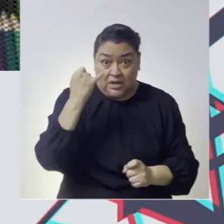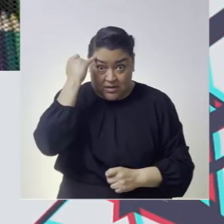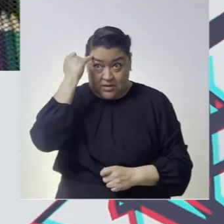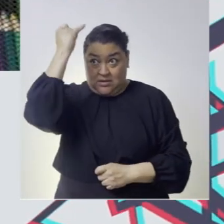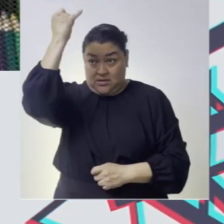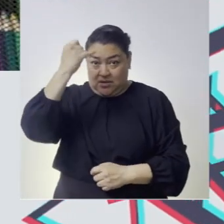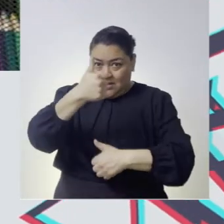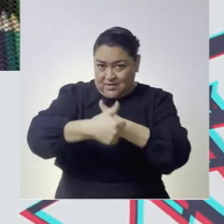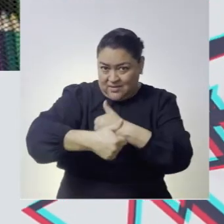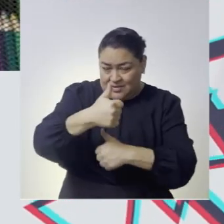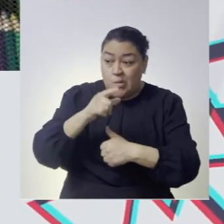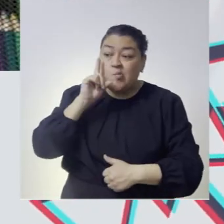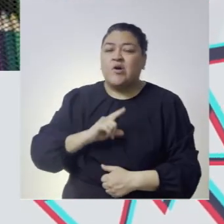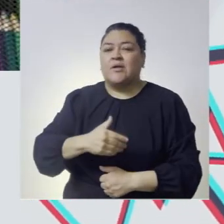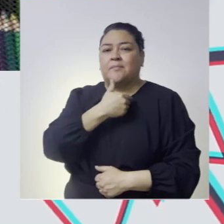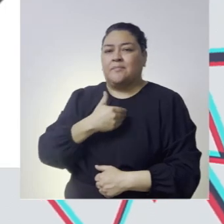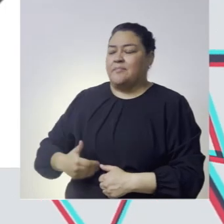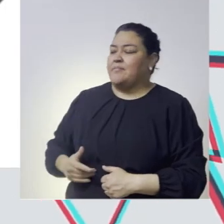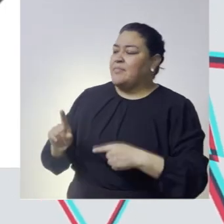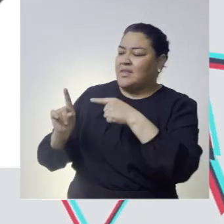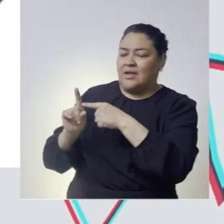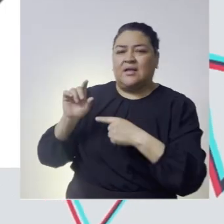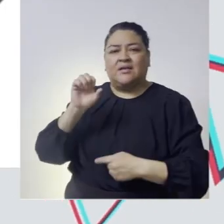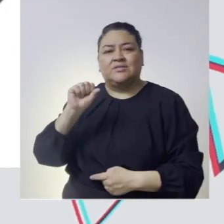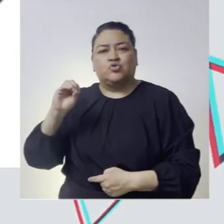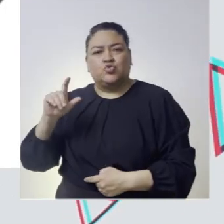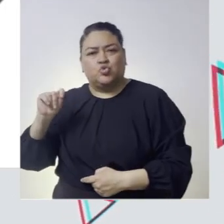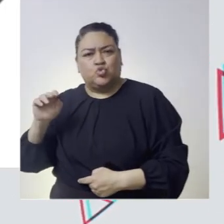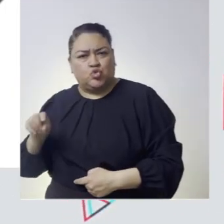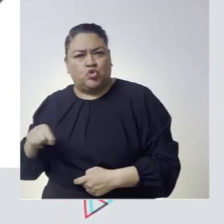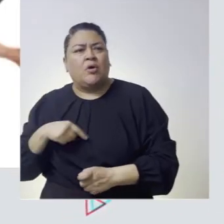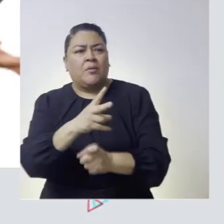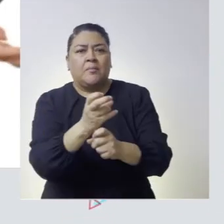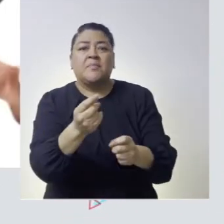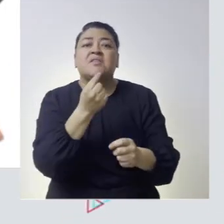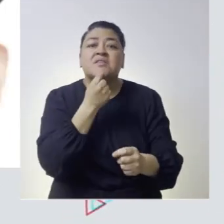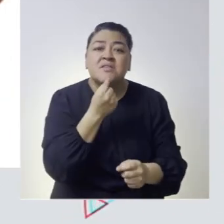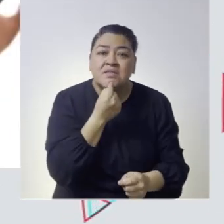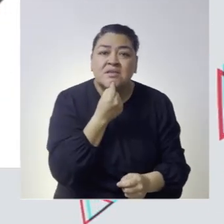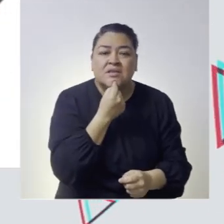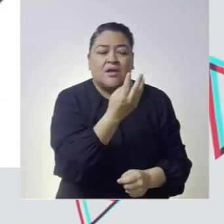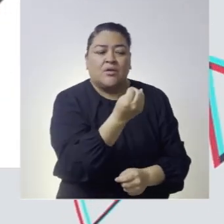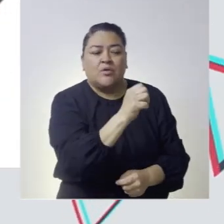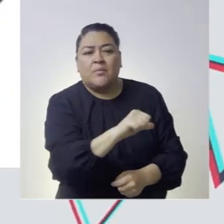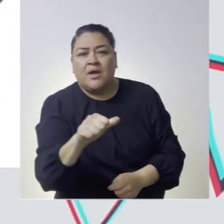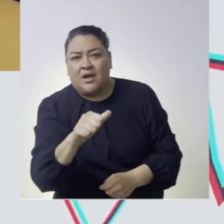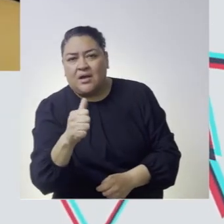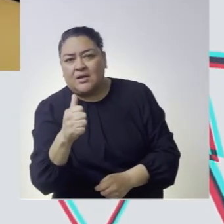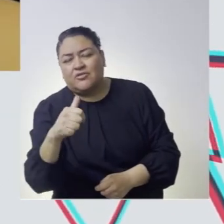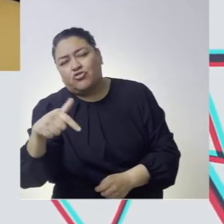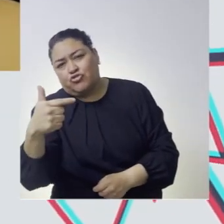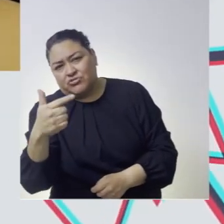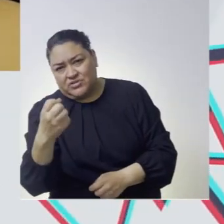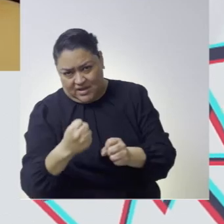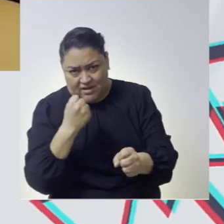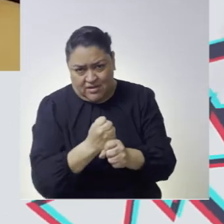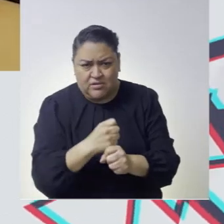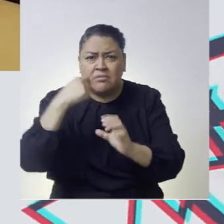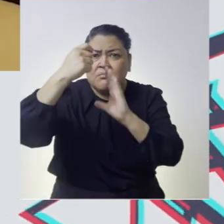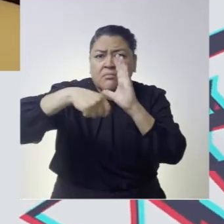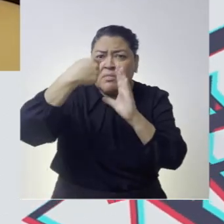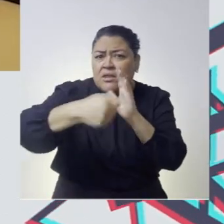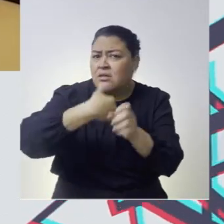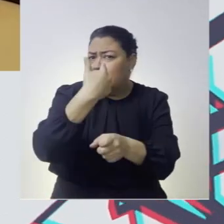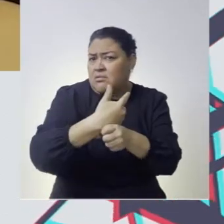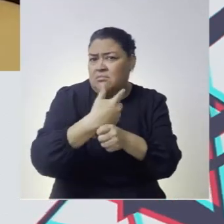conceptualizado por supuesto por la magistrada presidenta del tribunal electoral mónica soto invita a niñas y niños de 9 a 12 años a enviar un